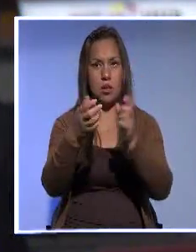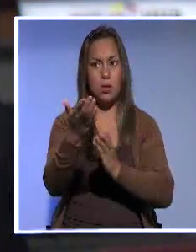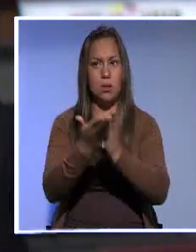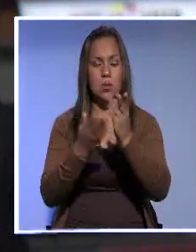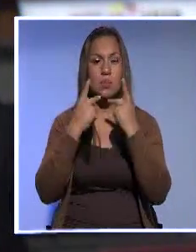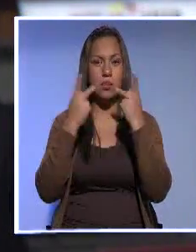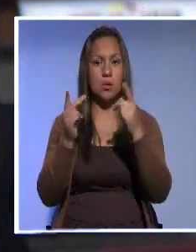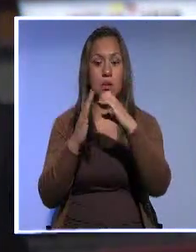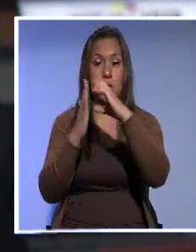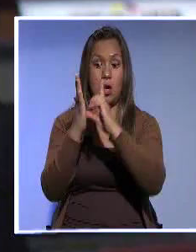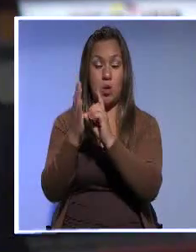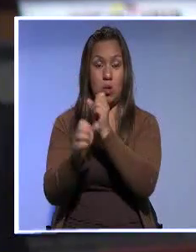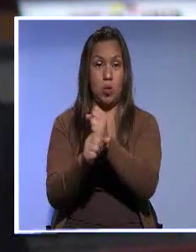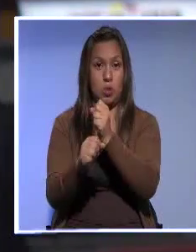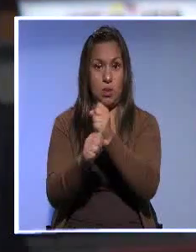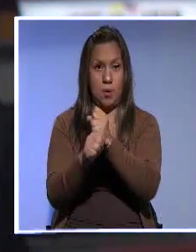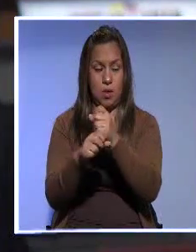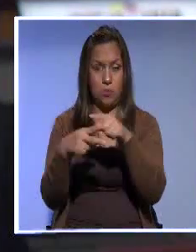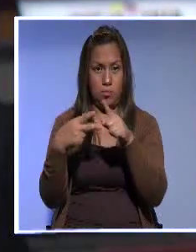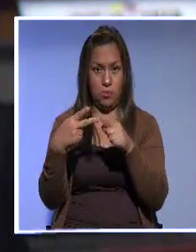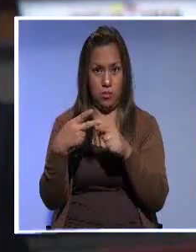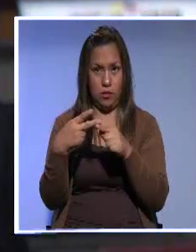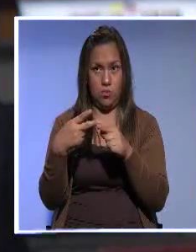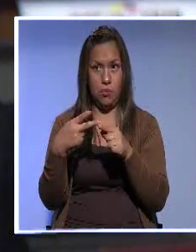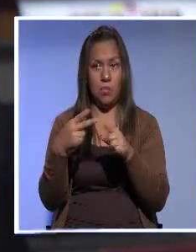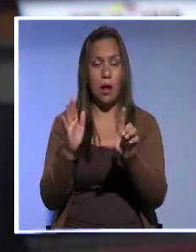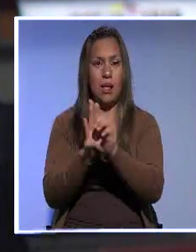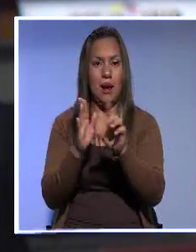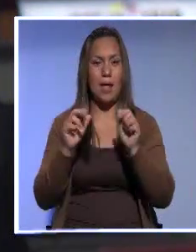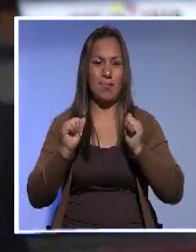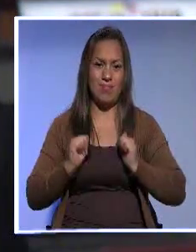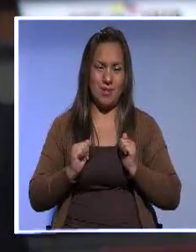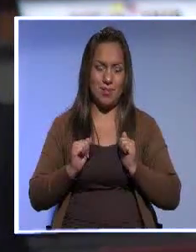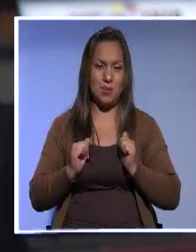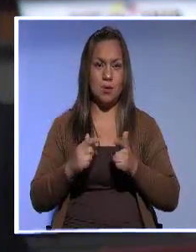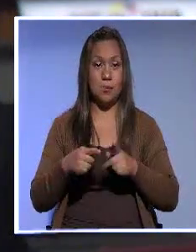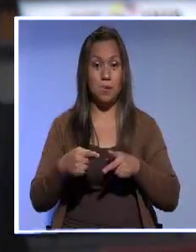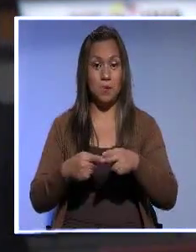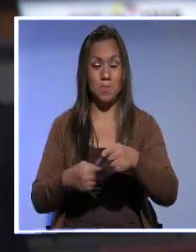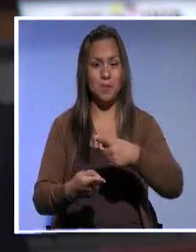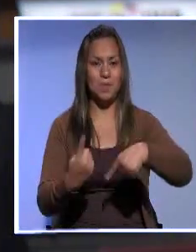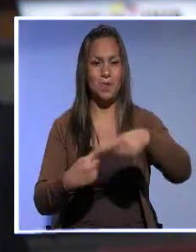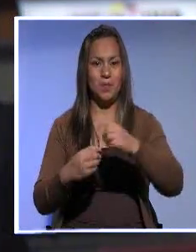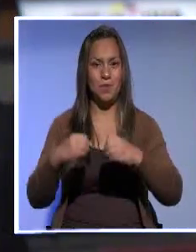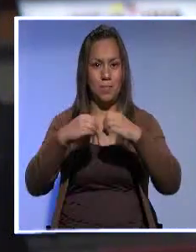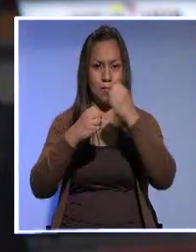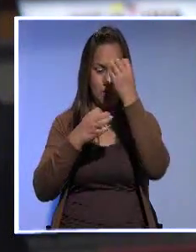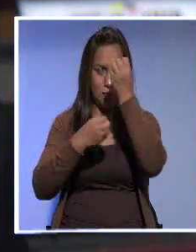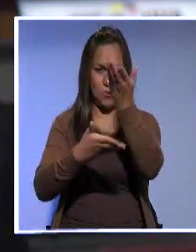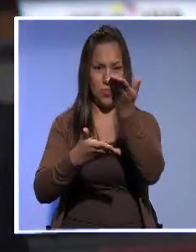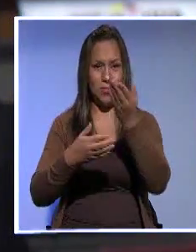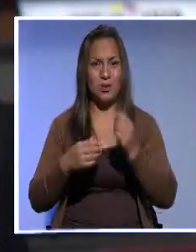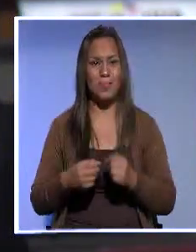Público y al Código de Trabajo, también conocida como Ley de los Feriados. Es tiempo de una pausa, amigos, al volver más noticias. No se vayan.